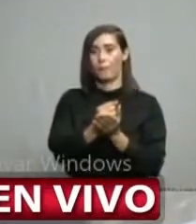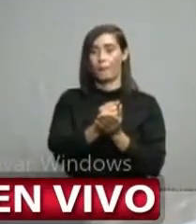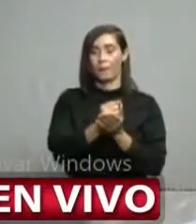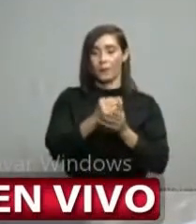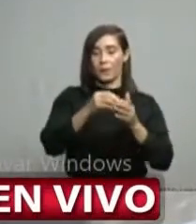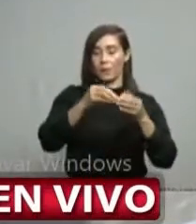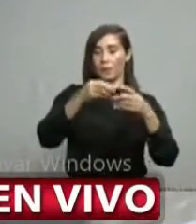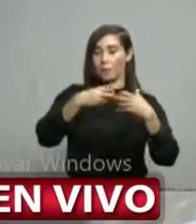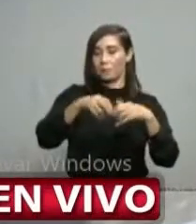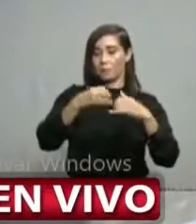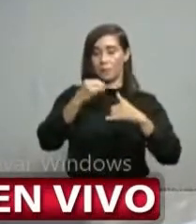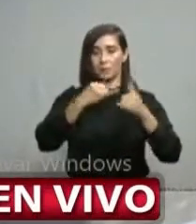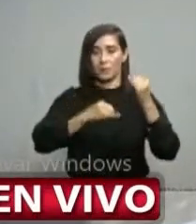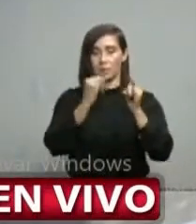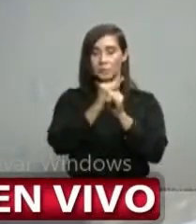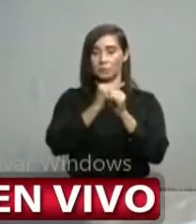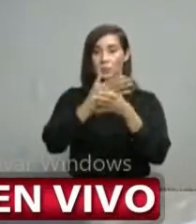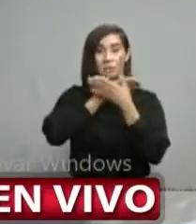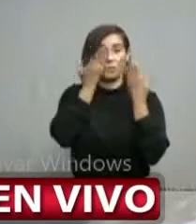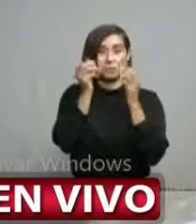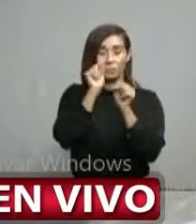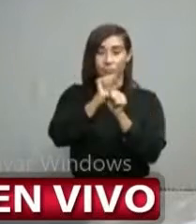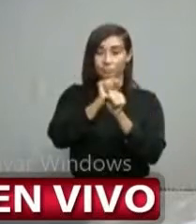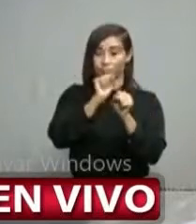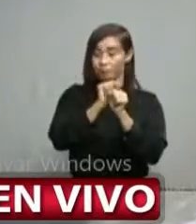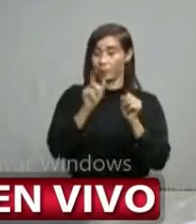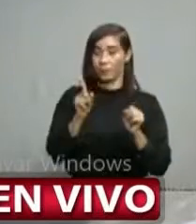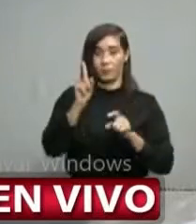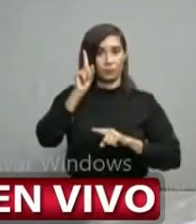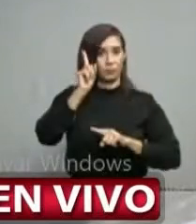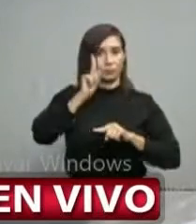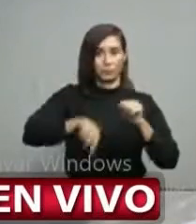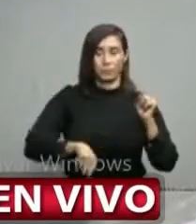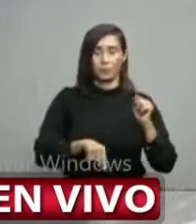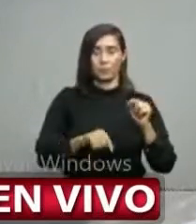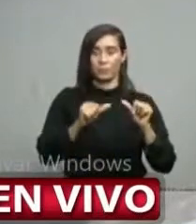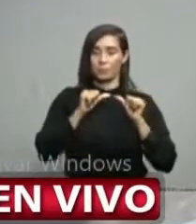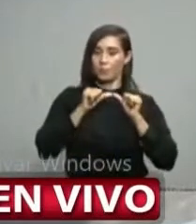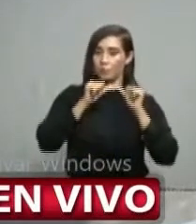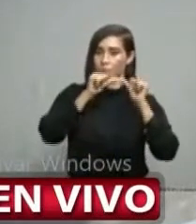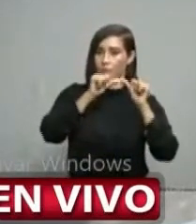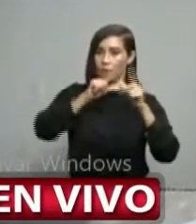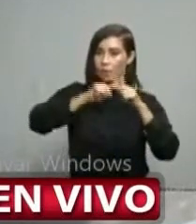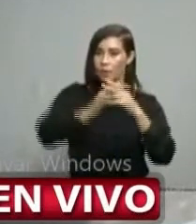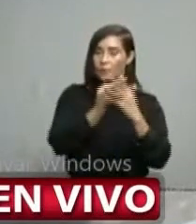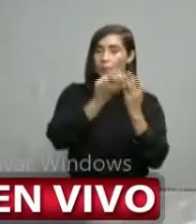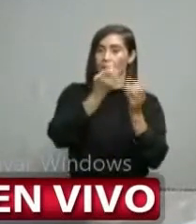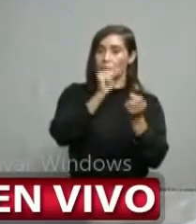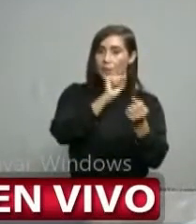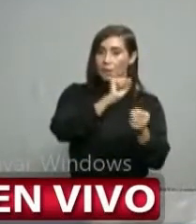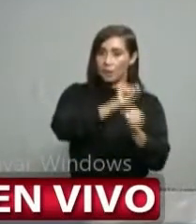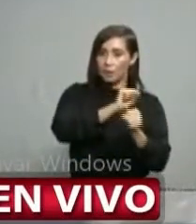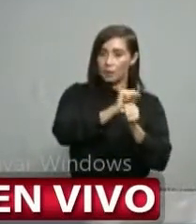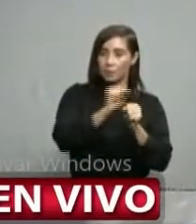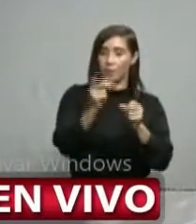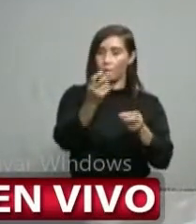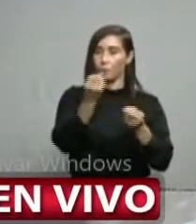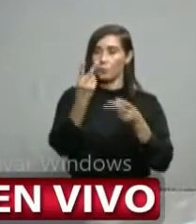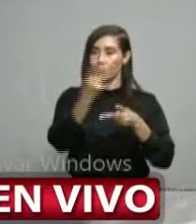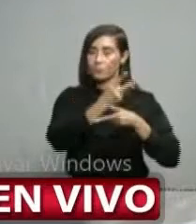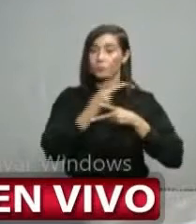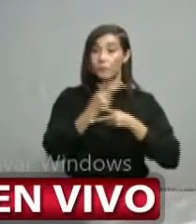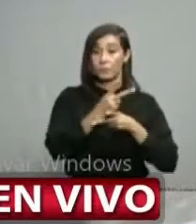empresas, que pierdan el trabajo nuestros trabajadores y que la gente deje de tener ingresos. Por eso la